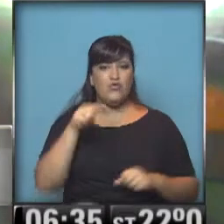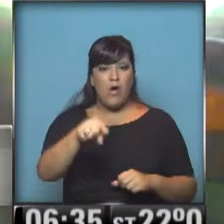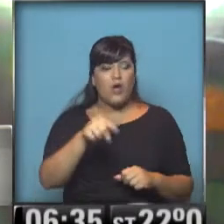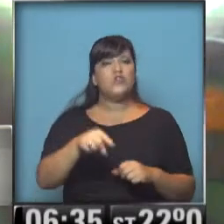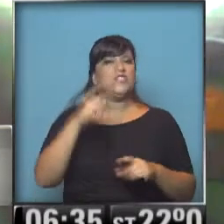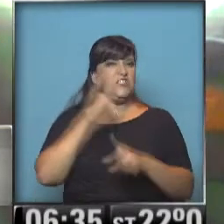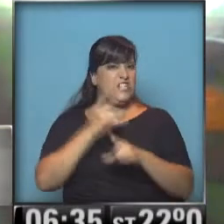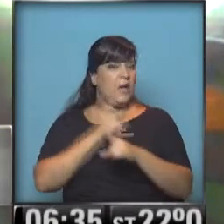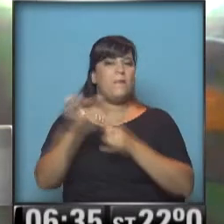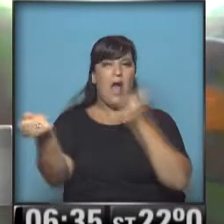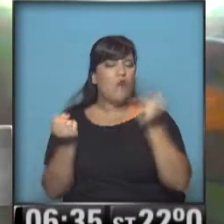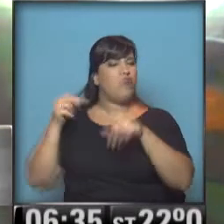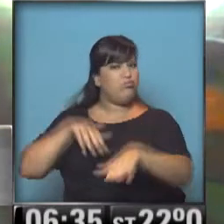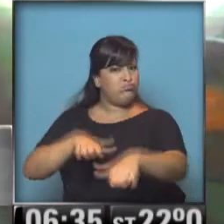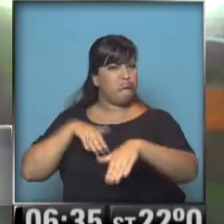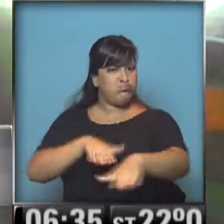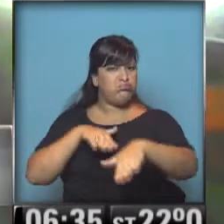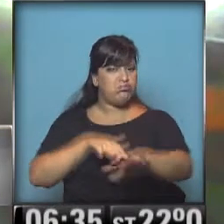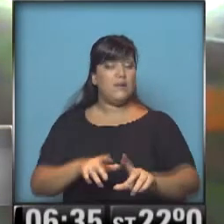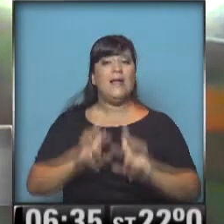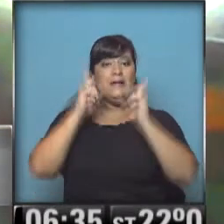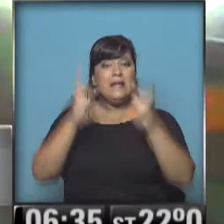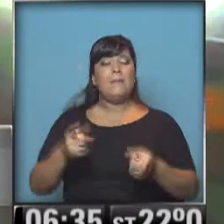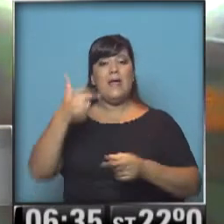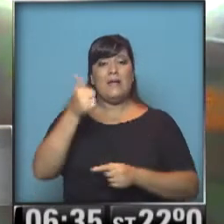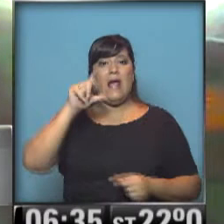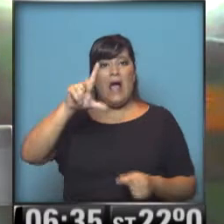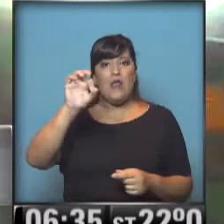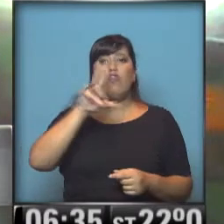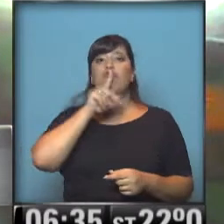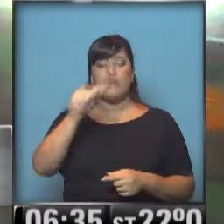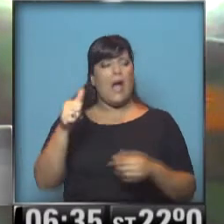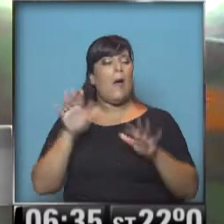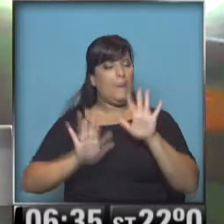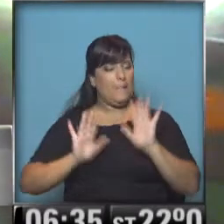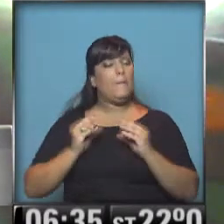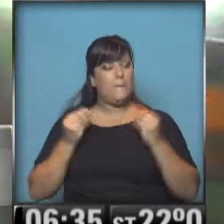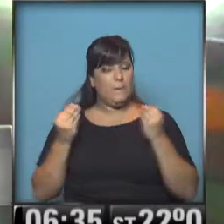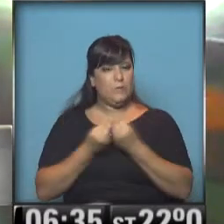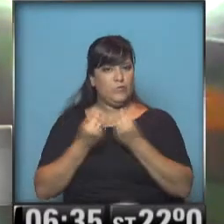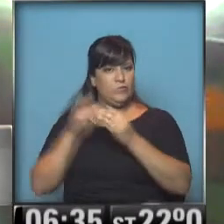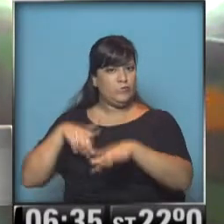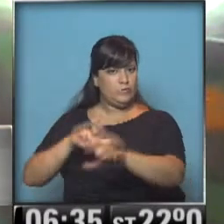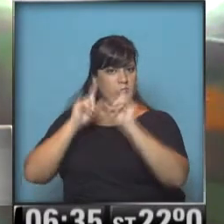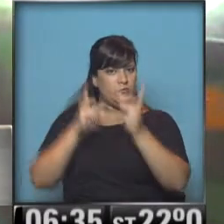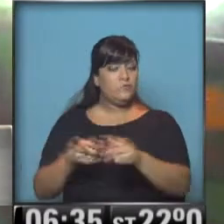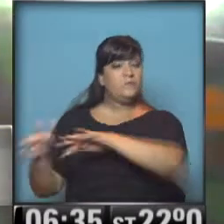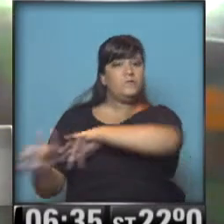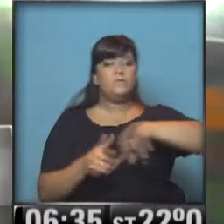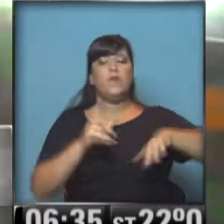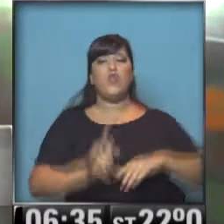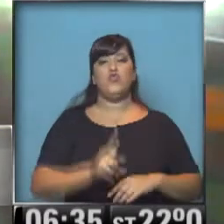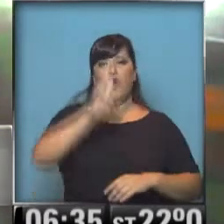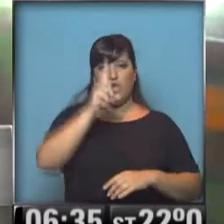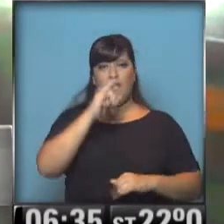fluido a esta hora de la mañana. Y Figueroa Alcorta veíamos que comienza a incrementarse. También se incrementa el Corredor Norte, y en este caso